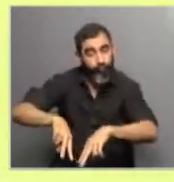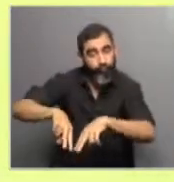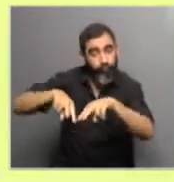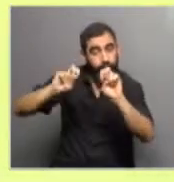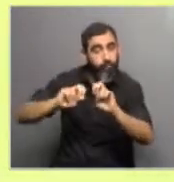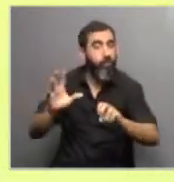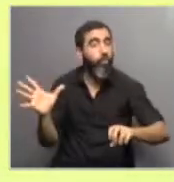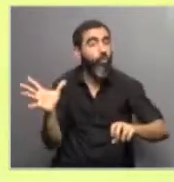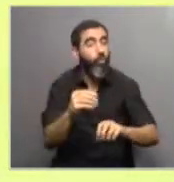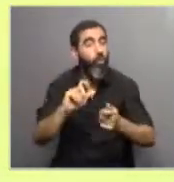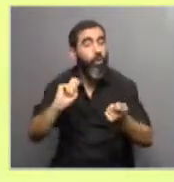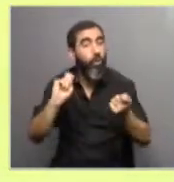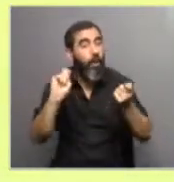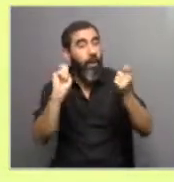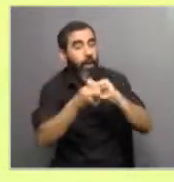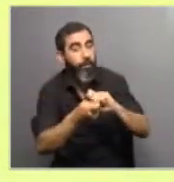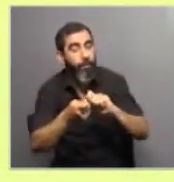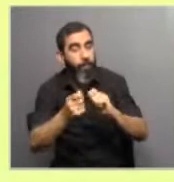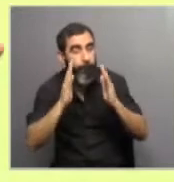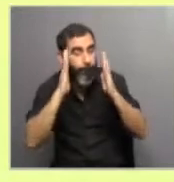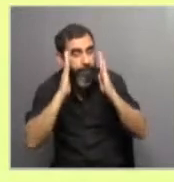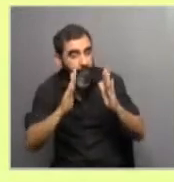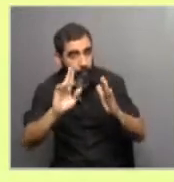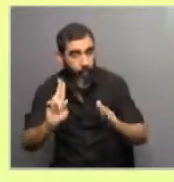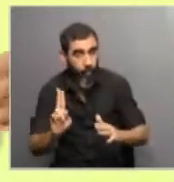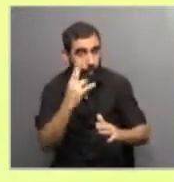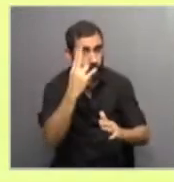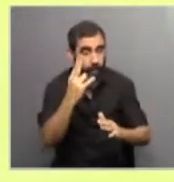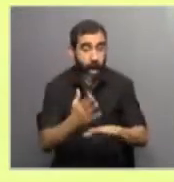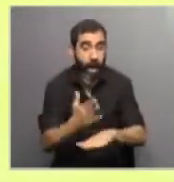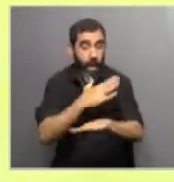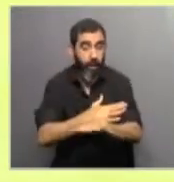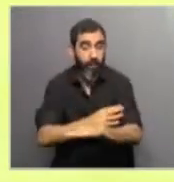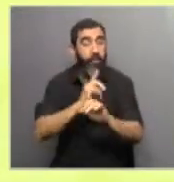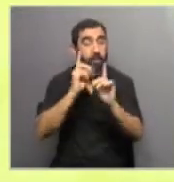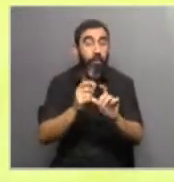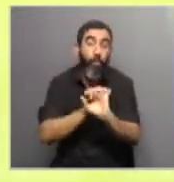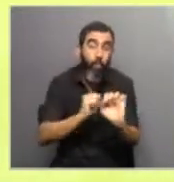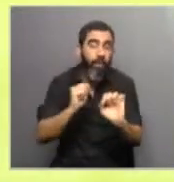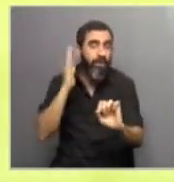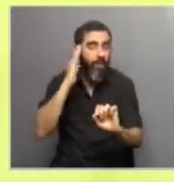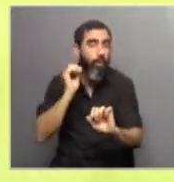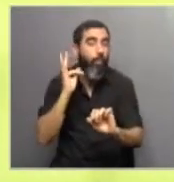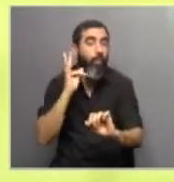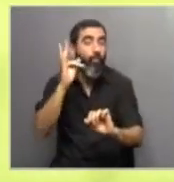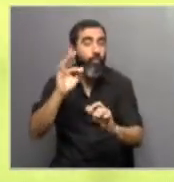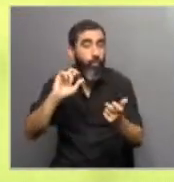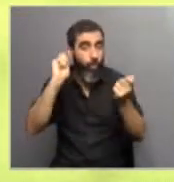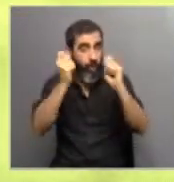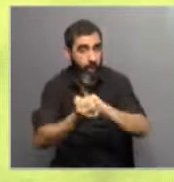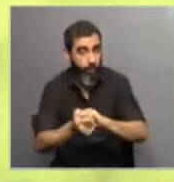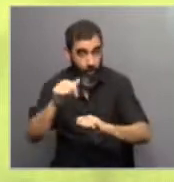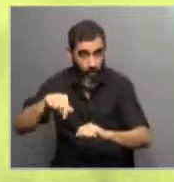de todo lo que han sido los cambios específicos para Uruguay pasados y cuáles serían los cambios a futuro para nuestro país también.